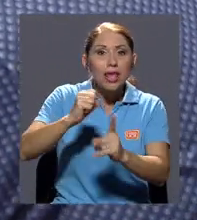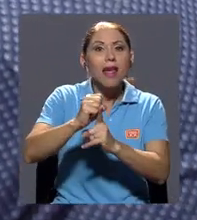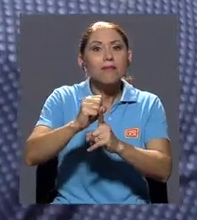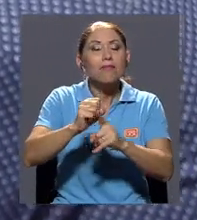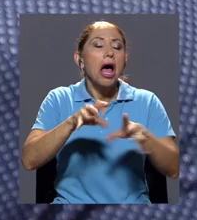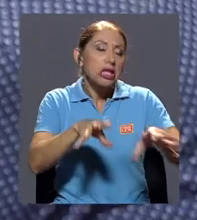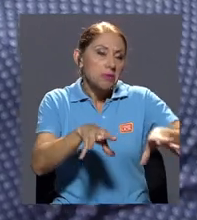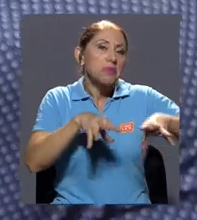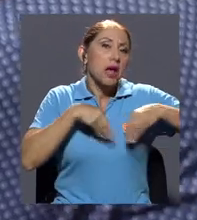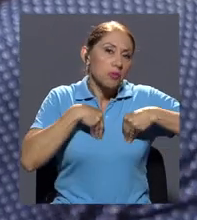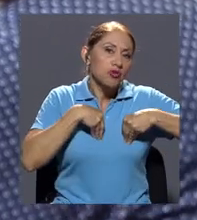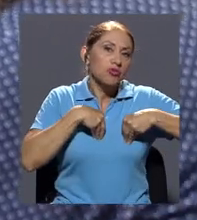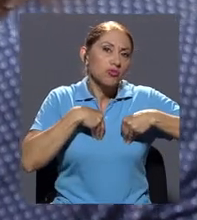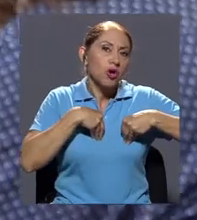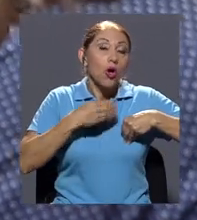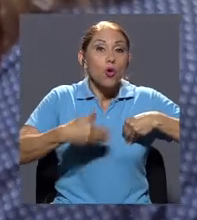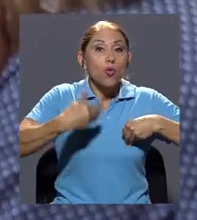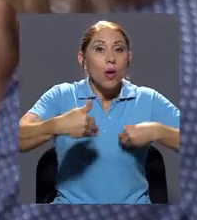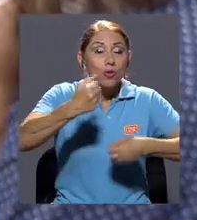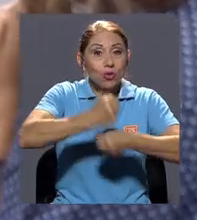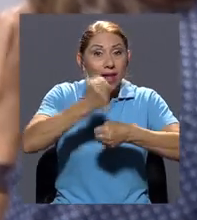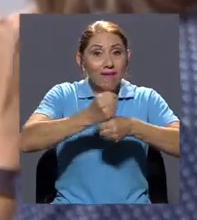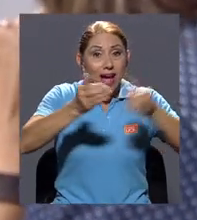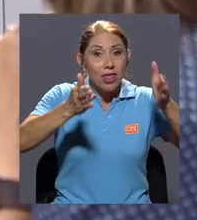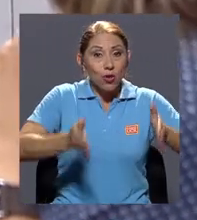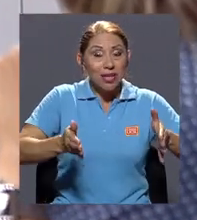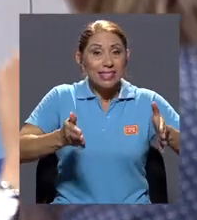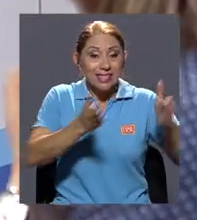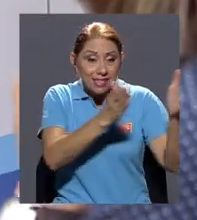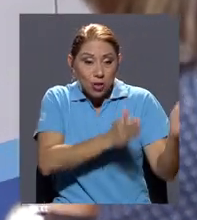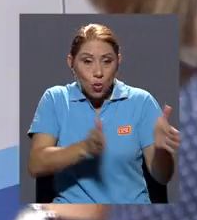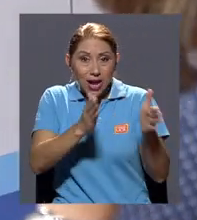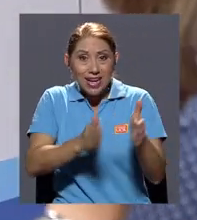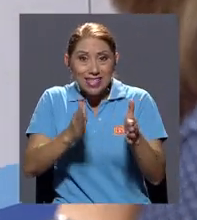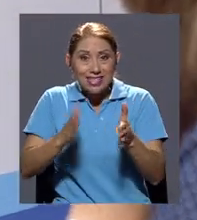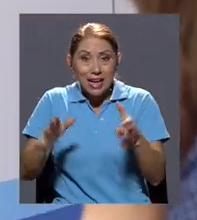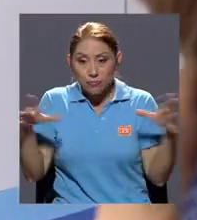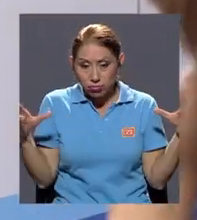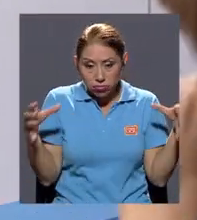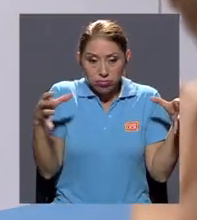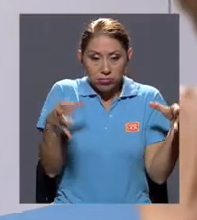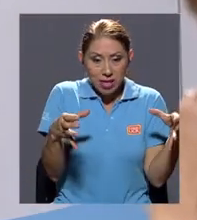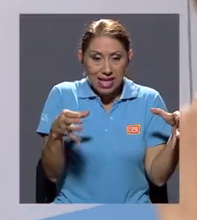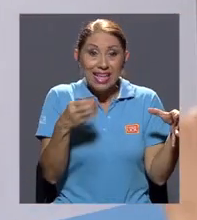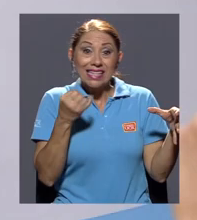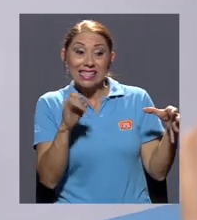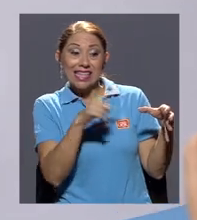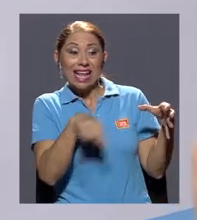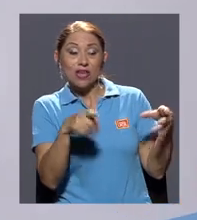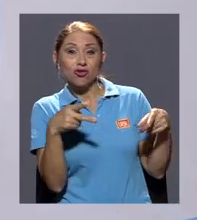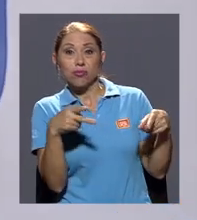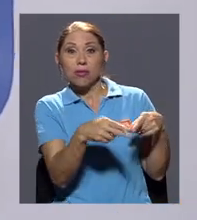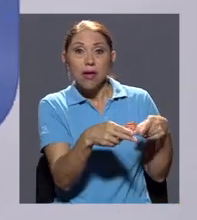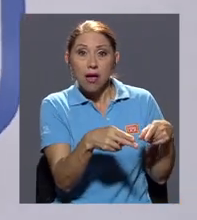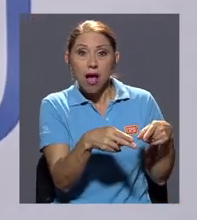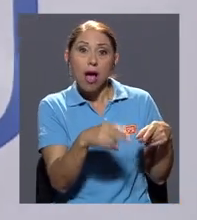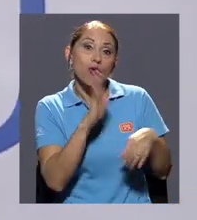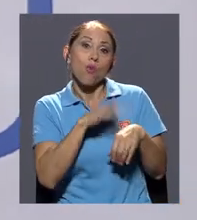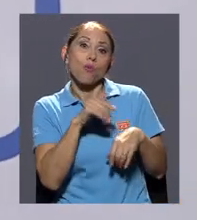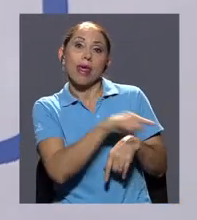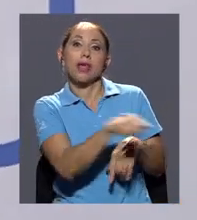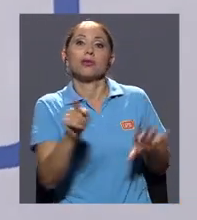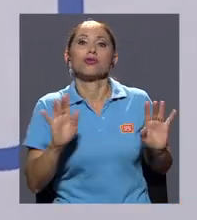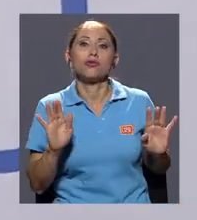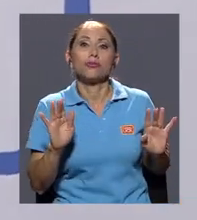se organizan y son despedidos, en realidad fue culpa de ellos, quién los tenía